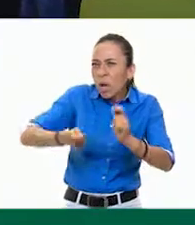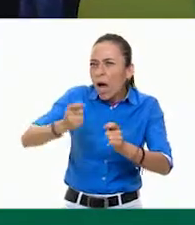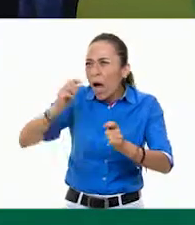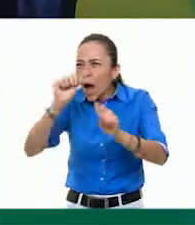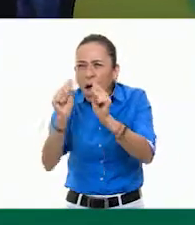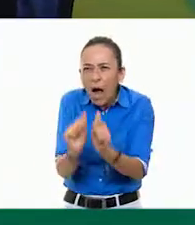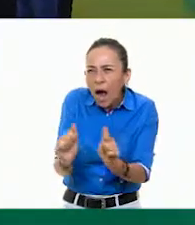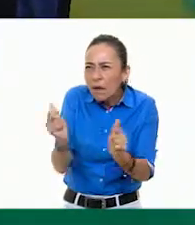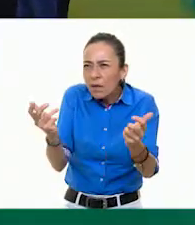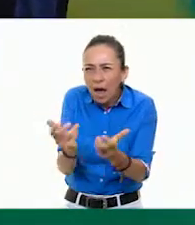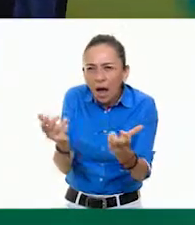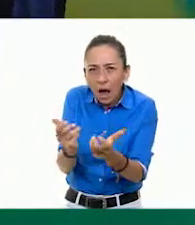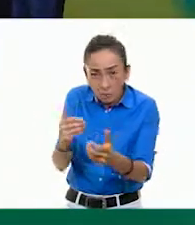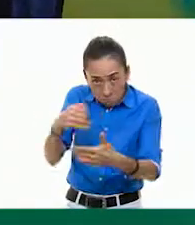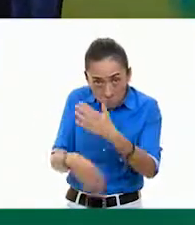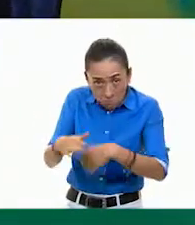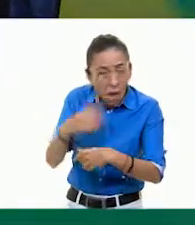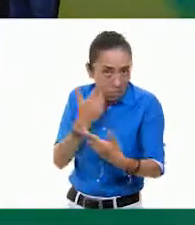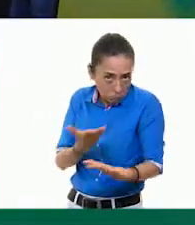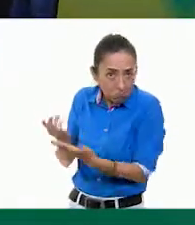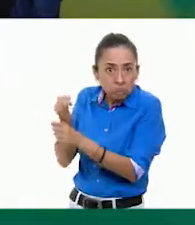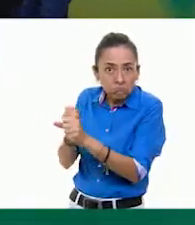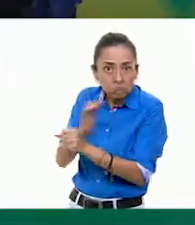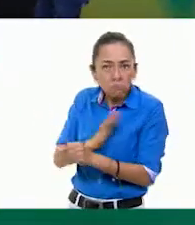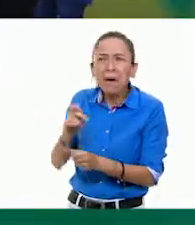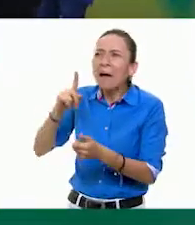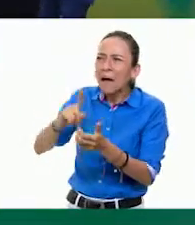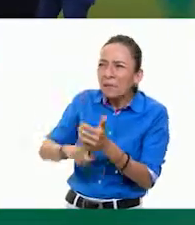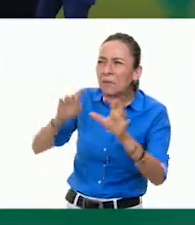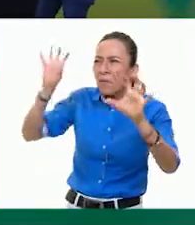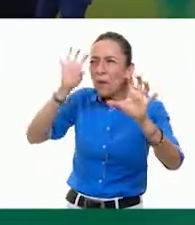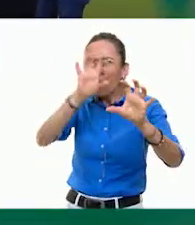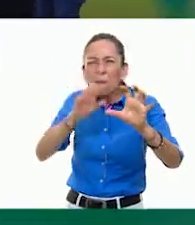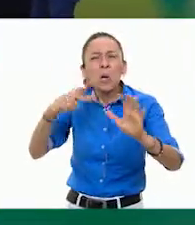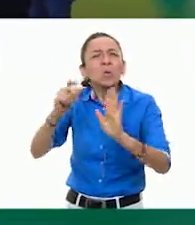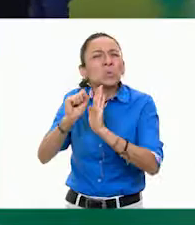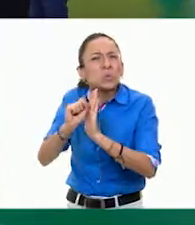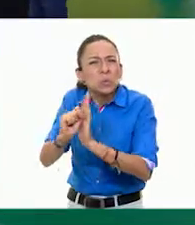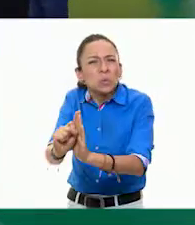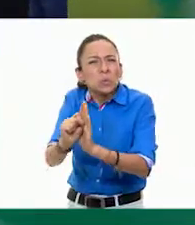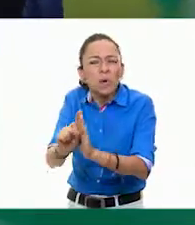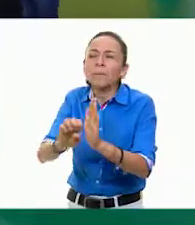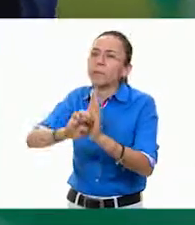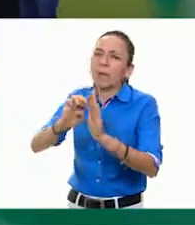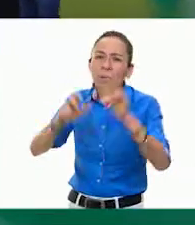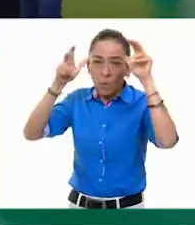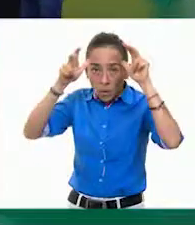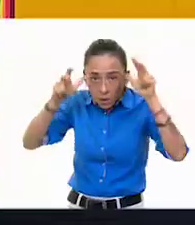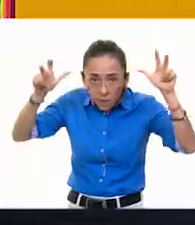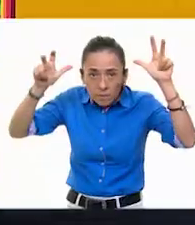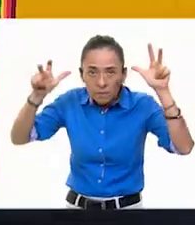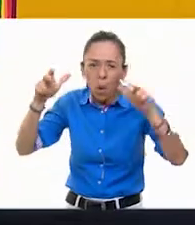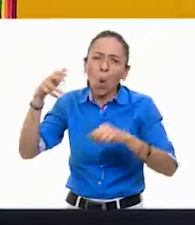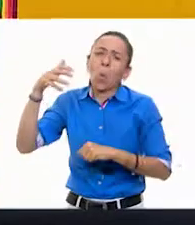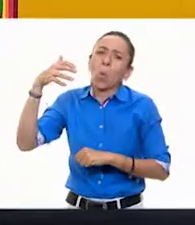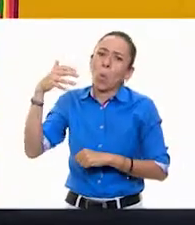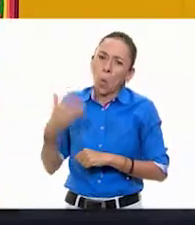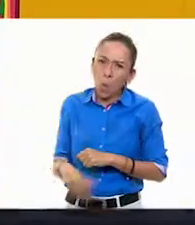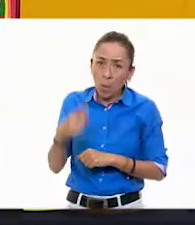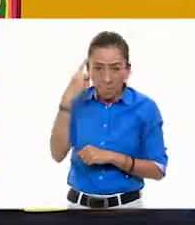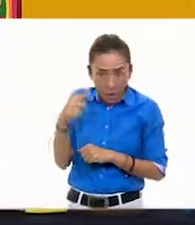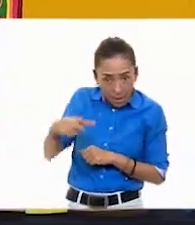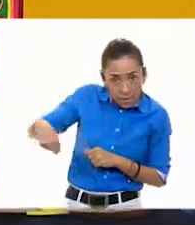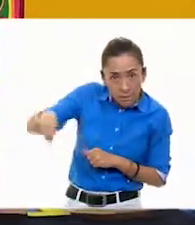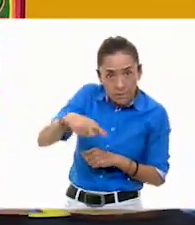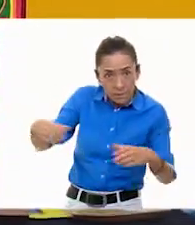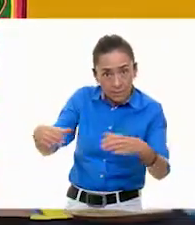vemos ciertos aspectos, cosas, simbolismos que ellos manejan. Por ejemplo, el venado es muy importante también para ellos,